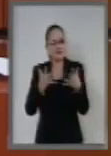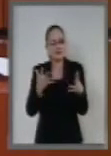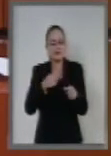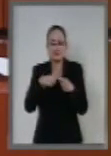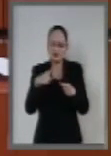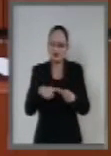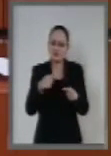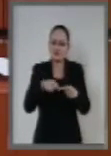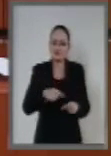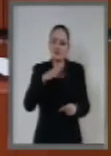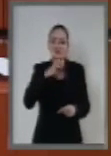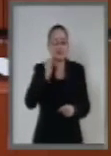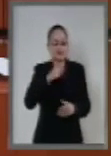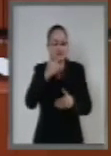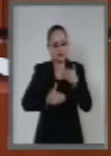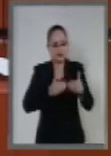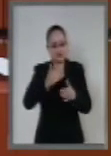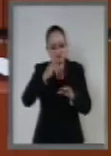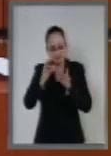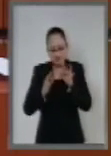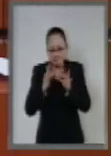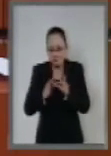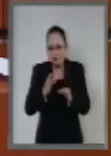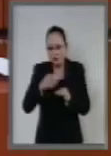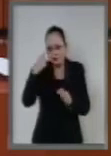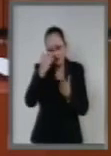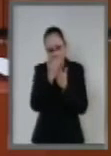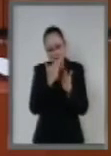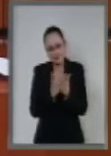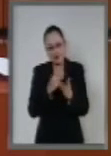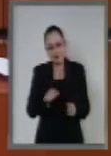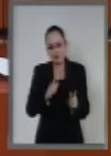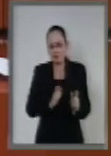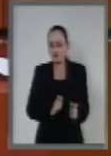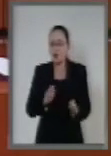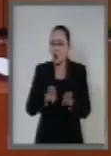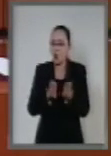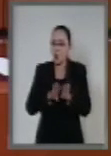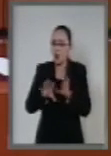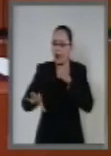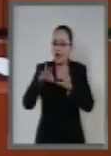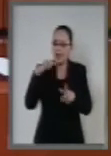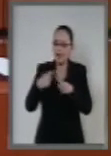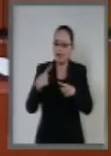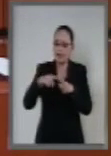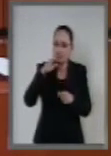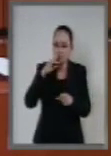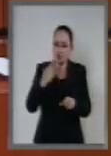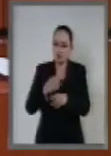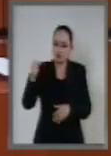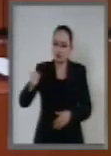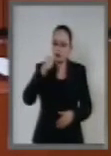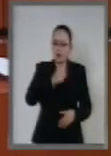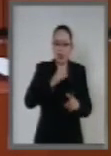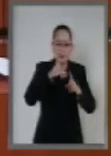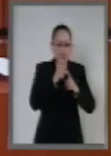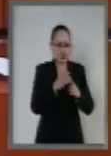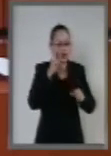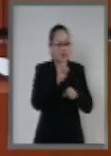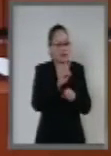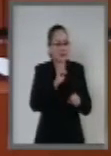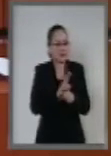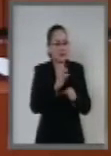establece un procedimiento adecuado para la designación de su titular, donde la Comisión de Vigilancia de la Auditoría Superior